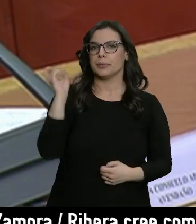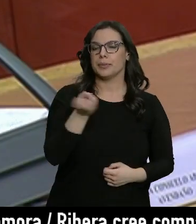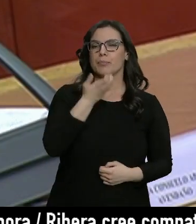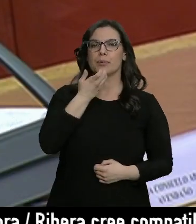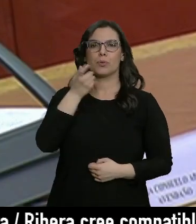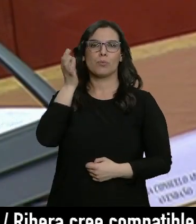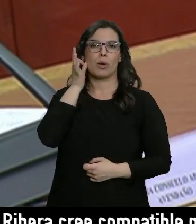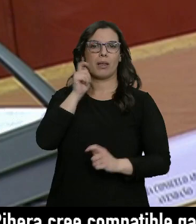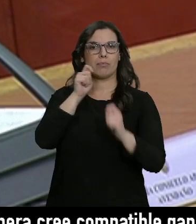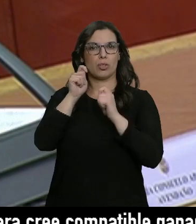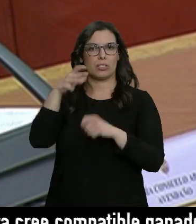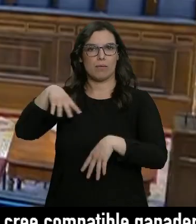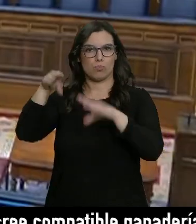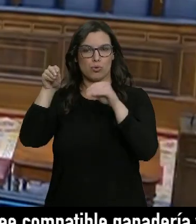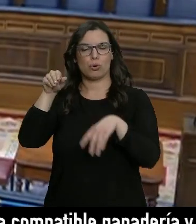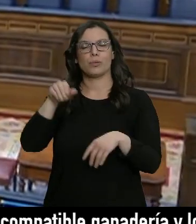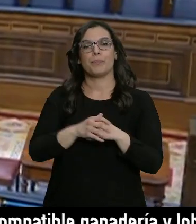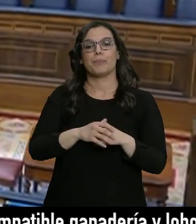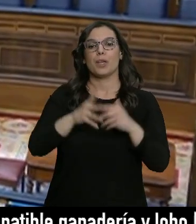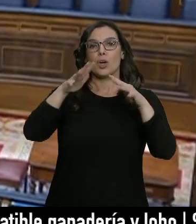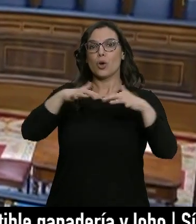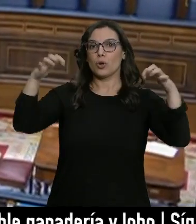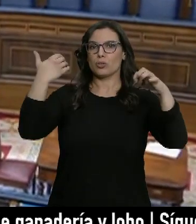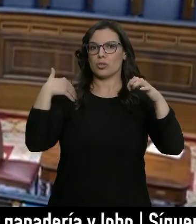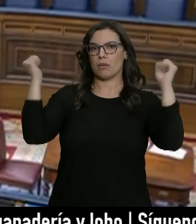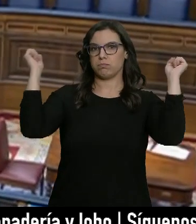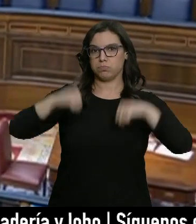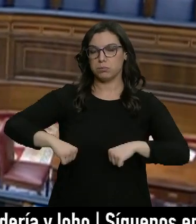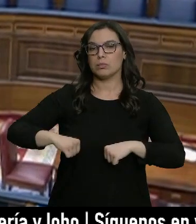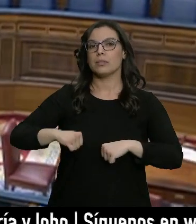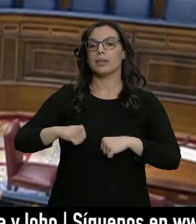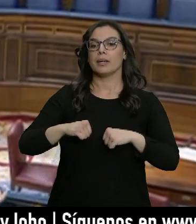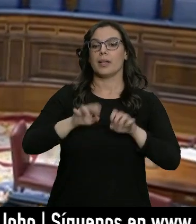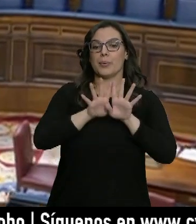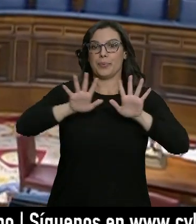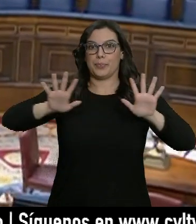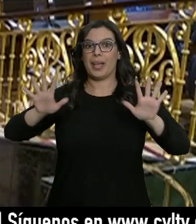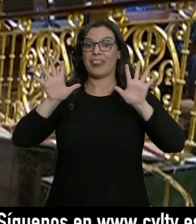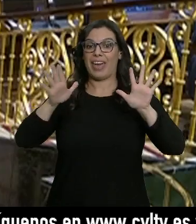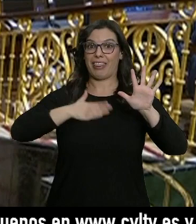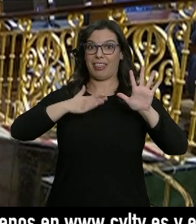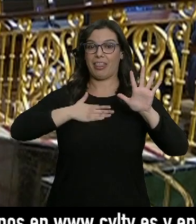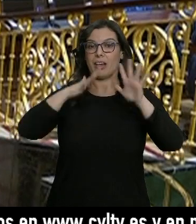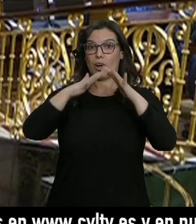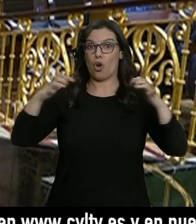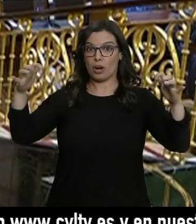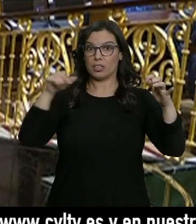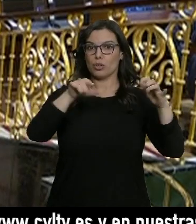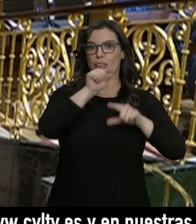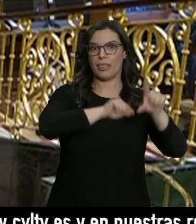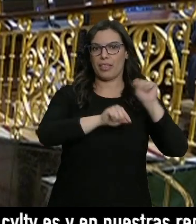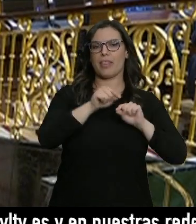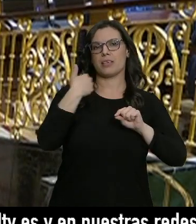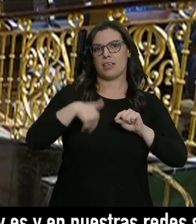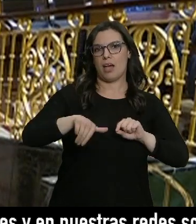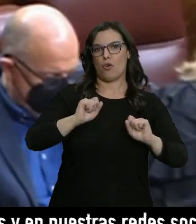Consuelo Apericia Vendaño. El Congreso ha aprobado sus nombramientos dentro de los 10 puestos de la cúpula del ente público que le corresponden a la Cámara Baja. Lo ha